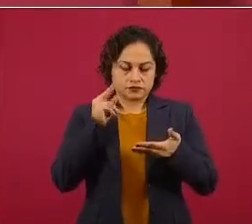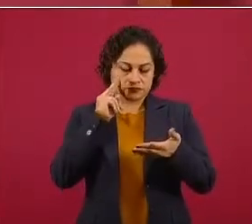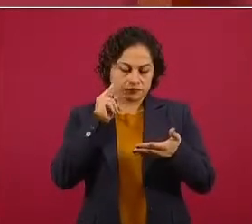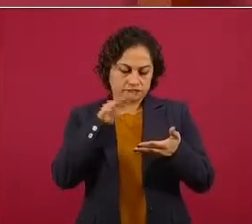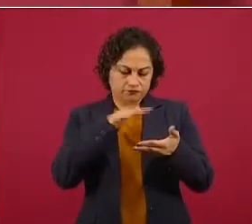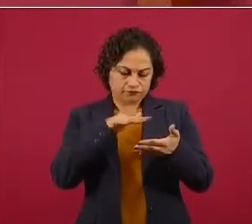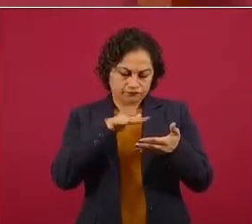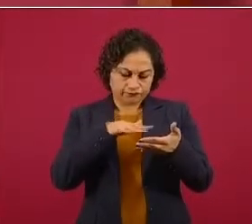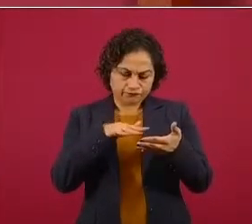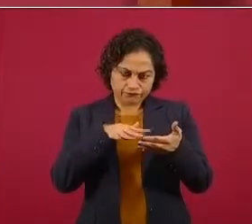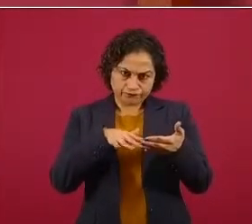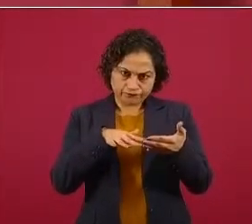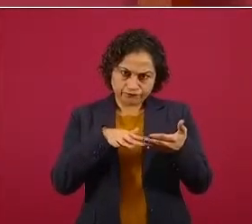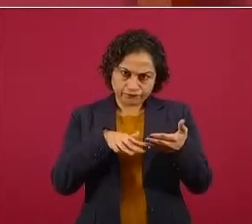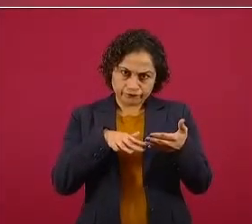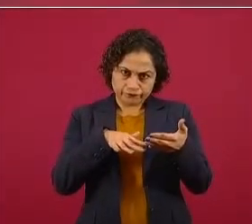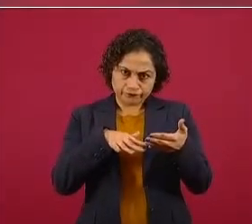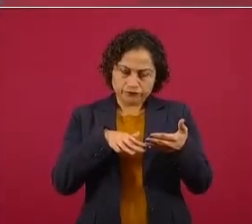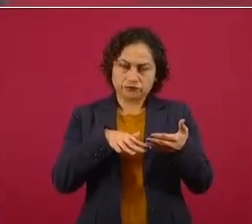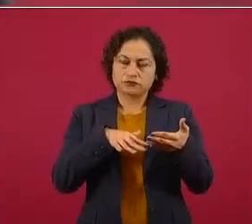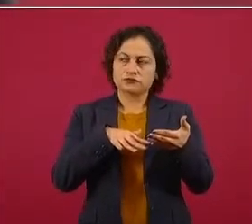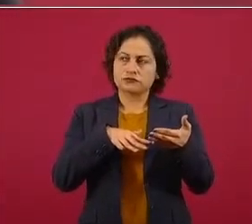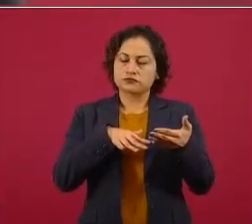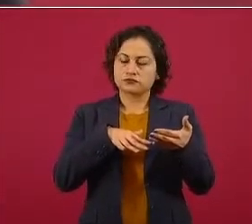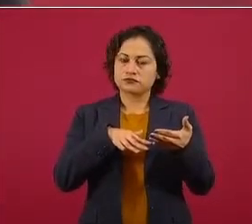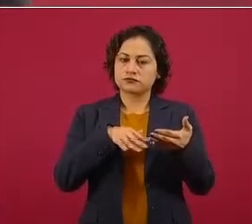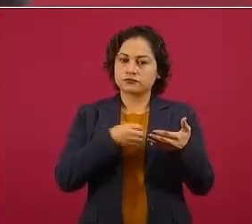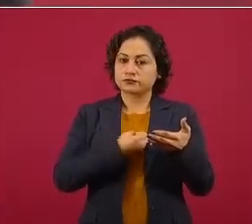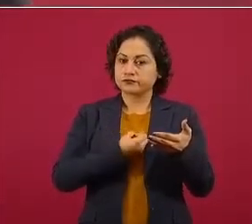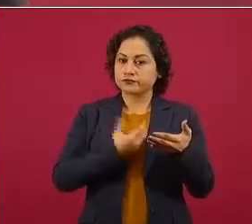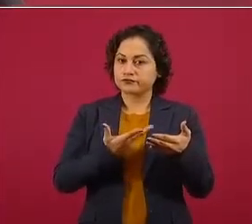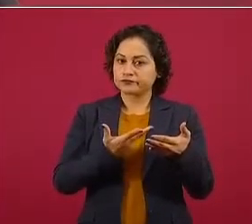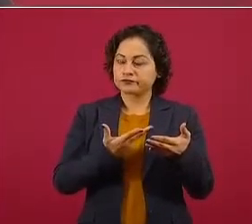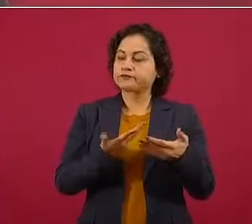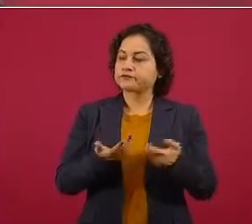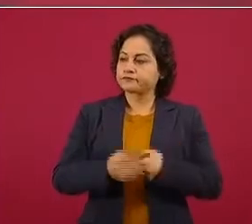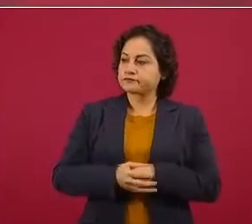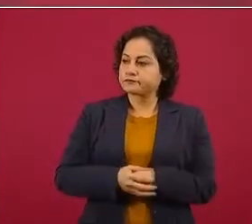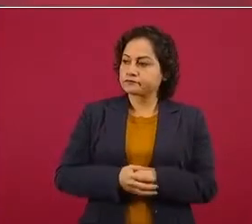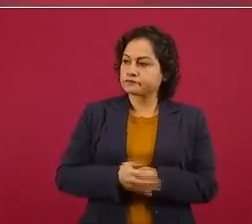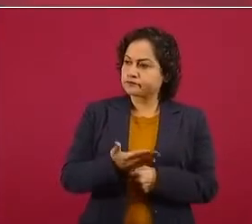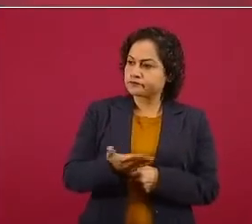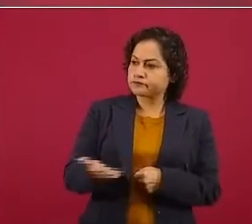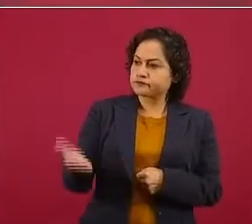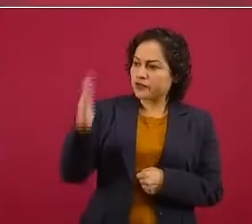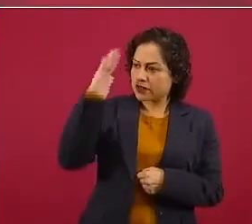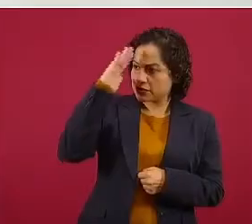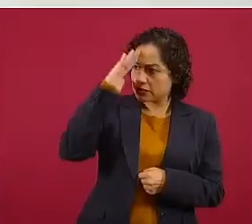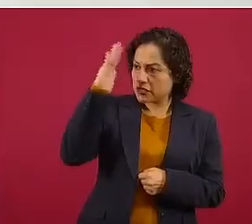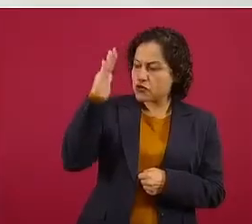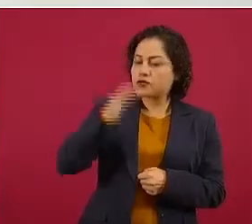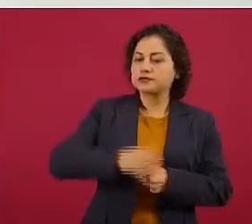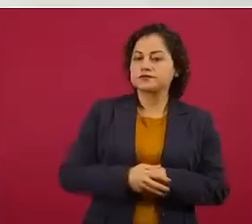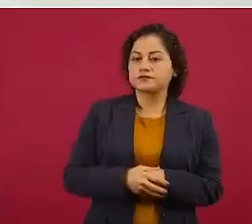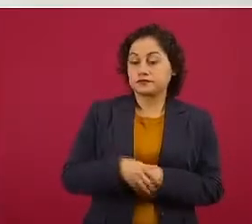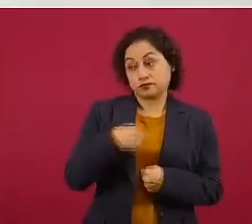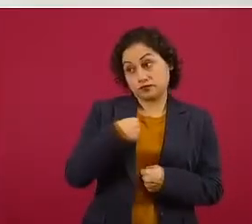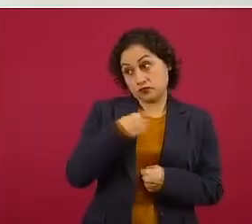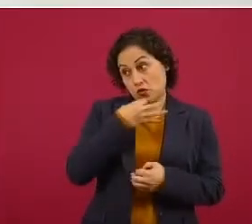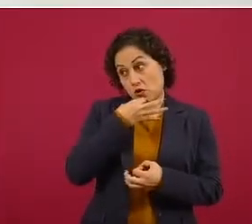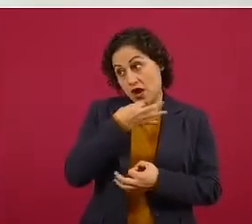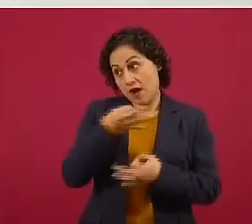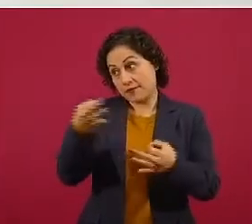y lo que expresó fue, señores, les informo que se